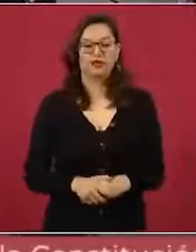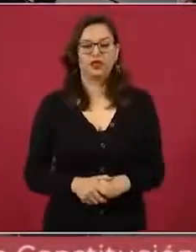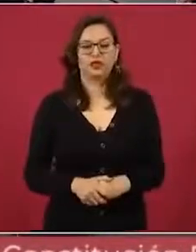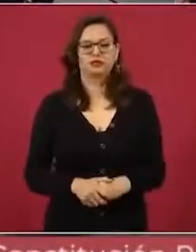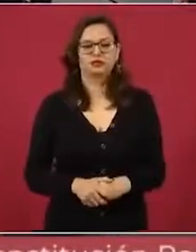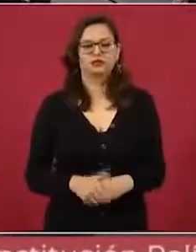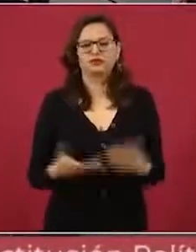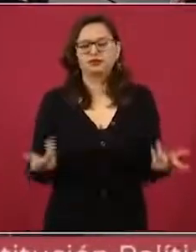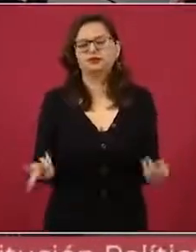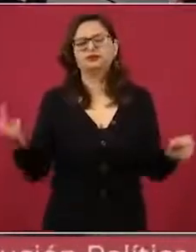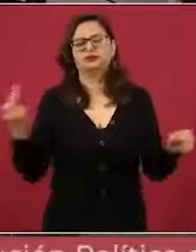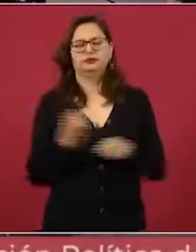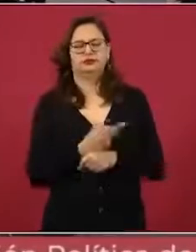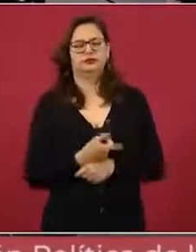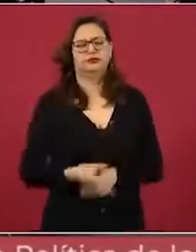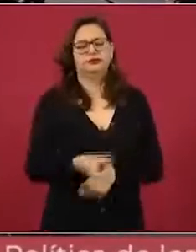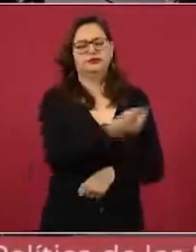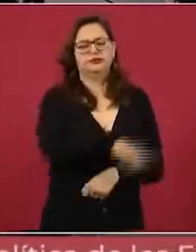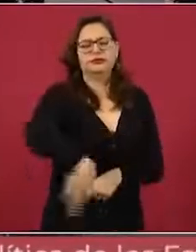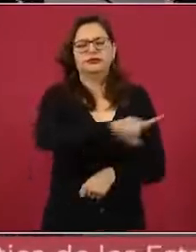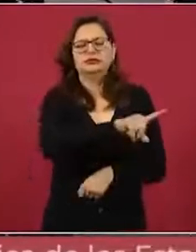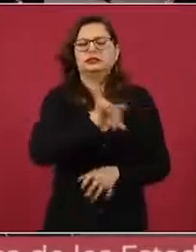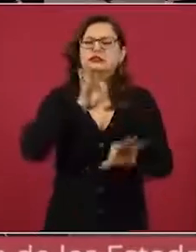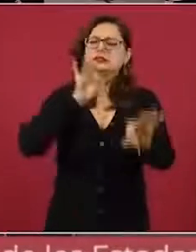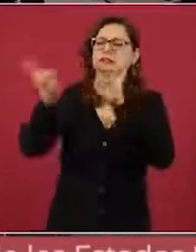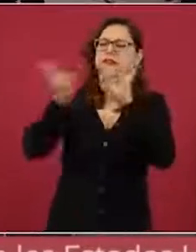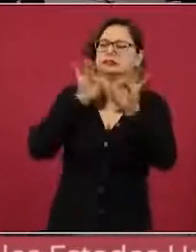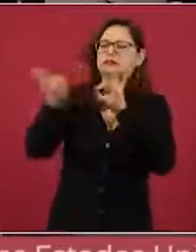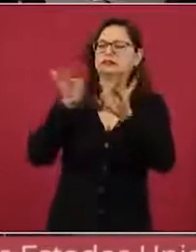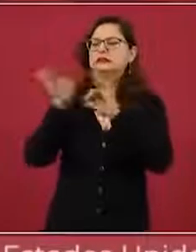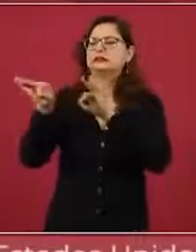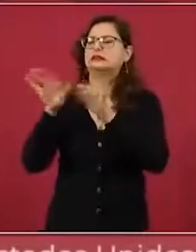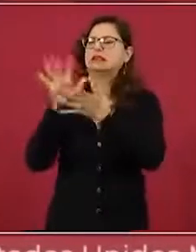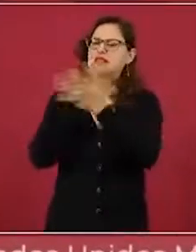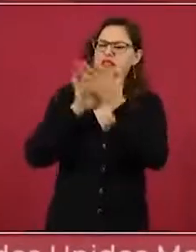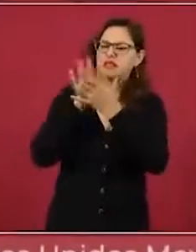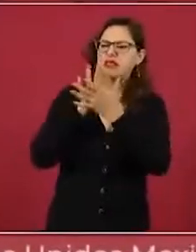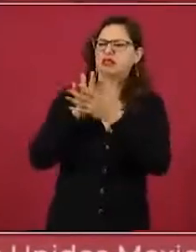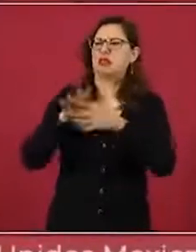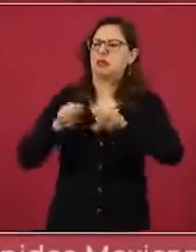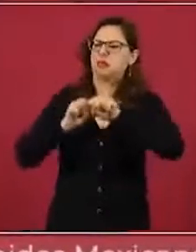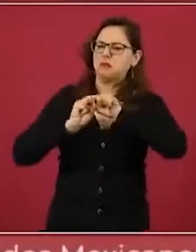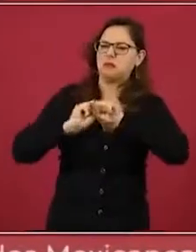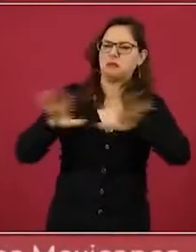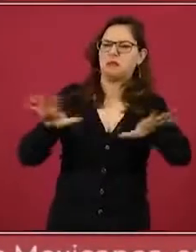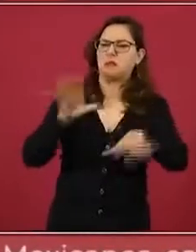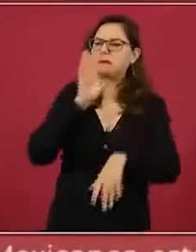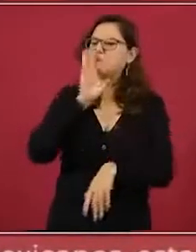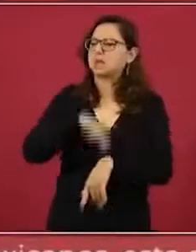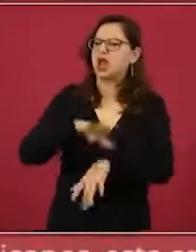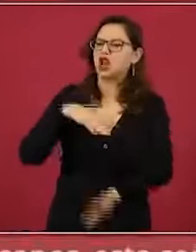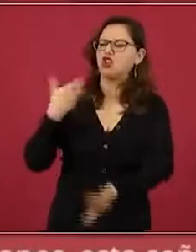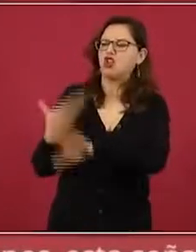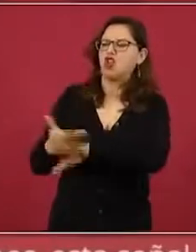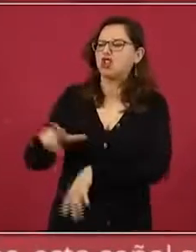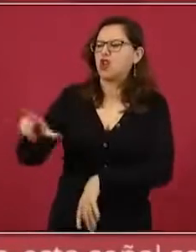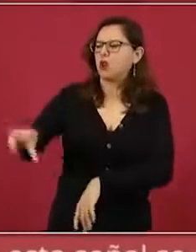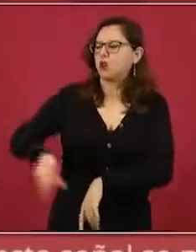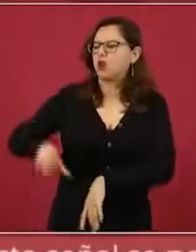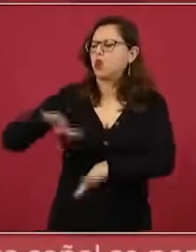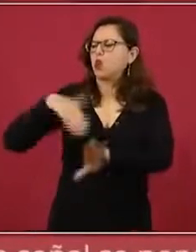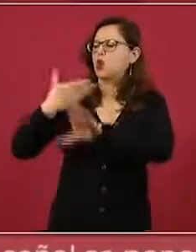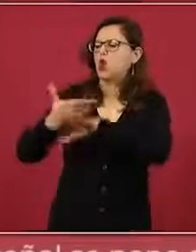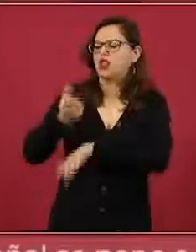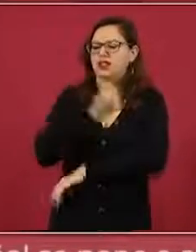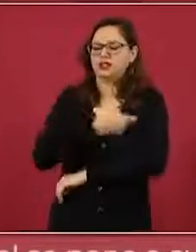desvirtuar, de pervertir, de sabotear las estrategias de salud pública o las